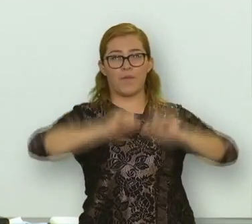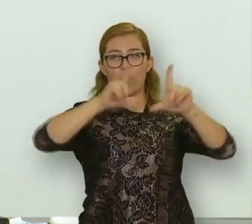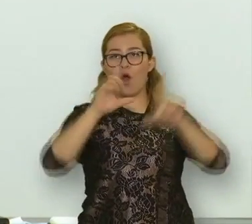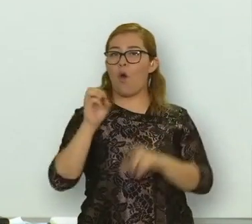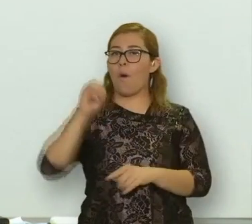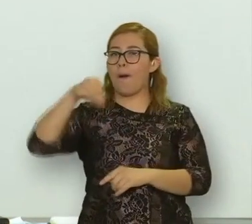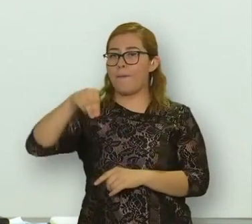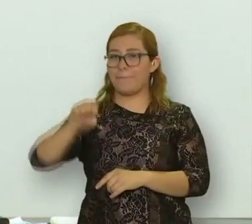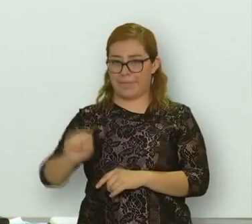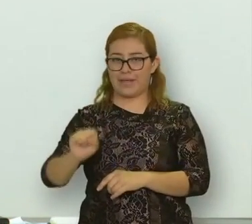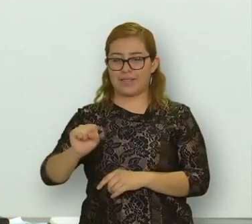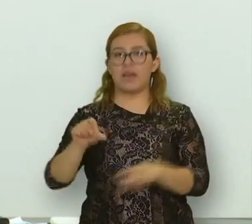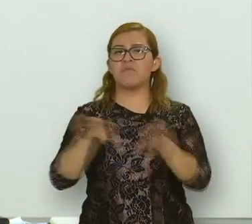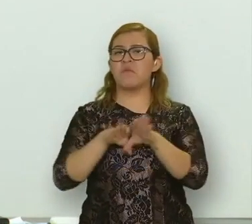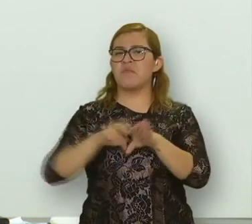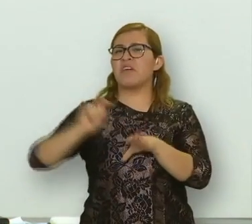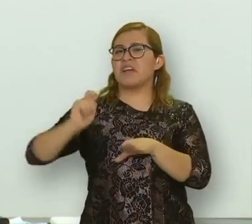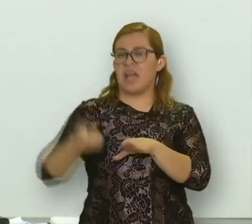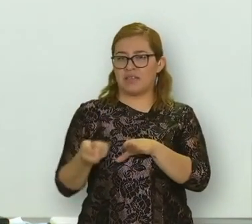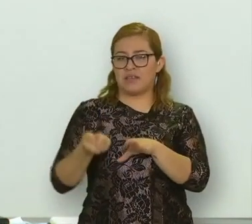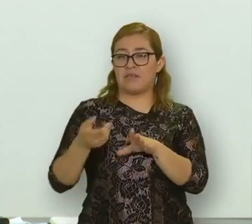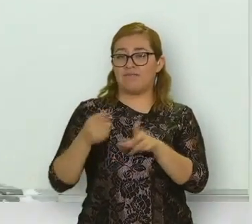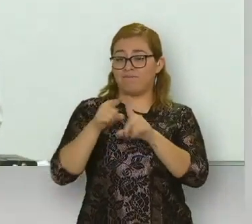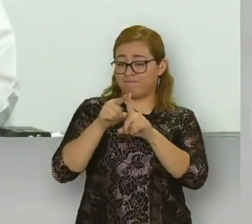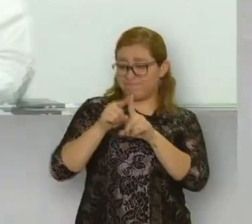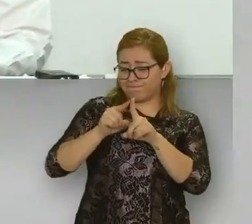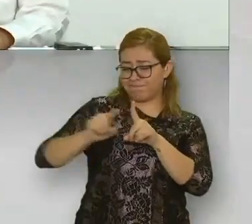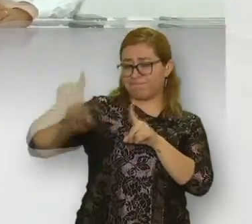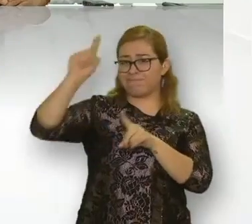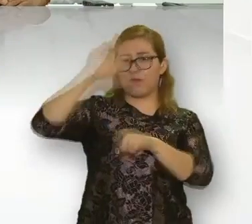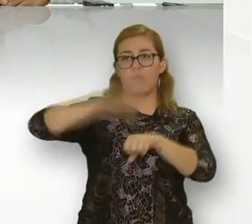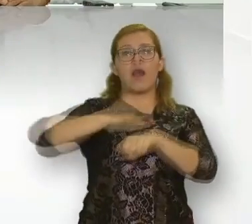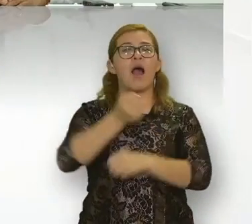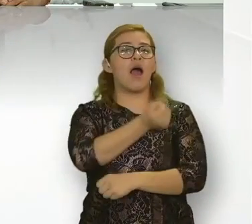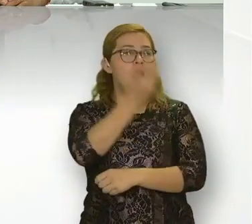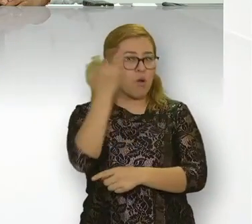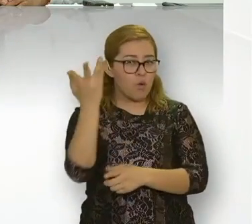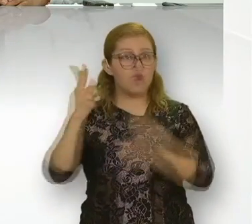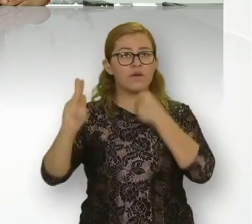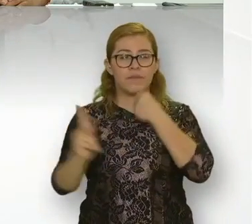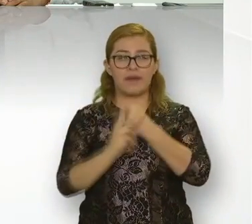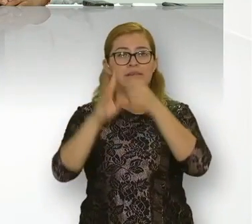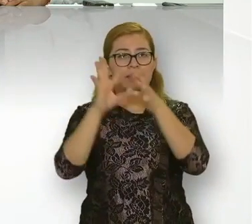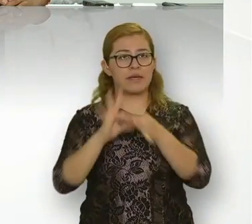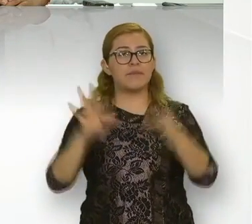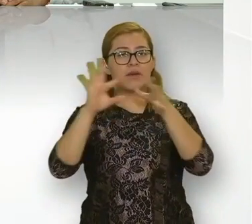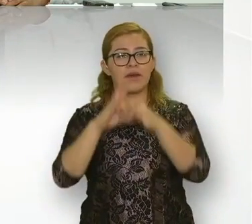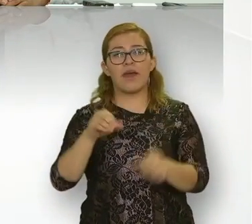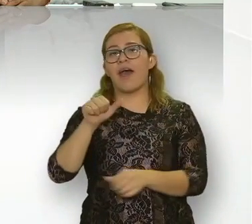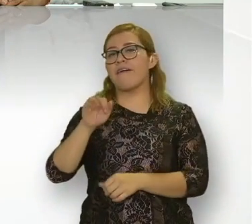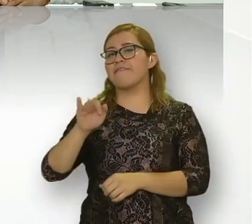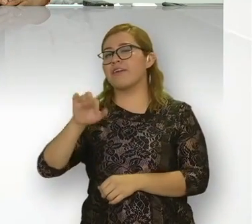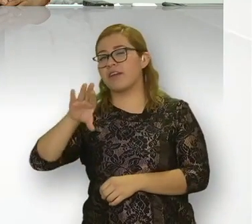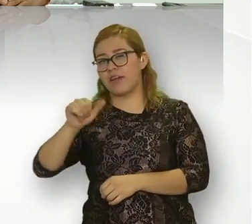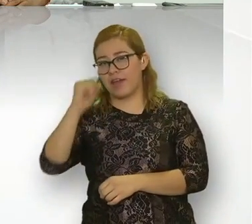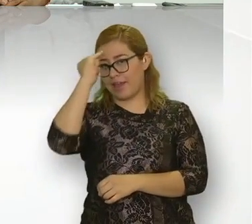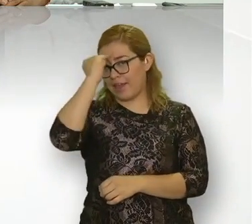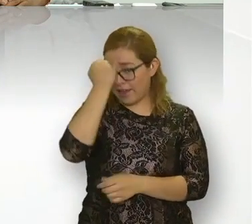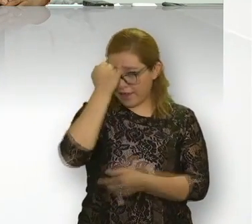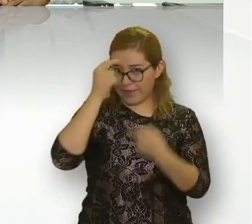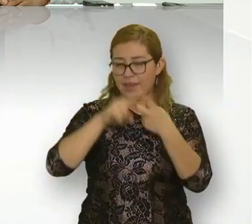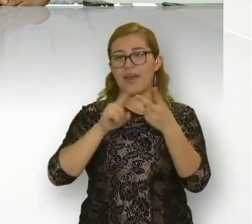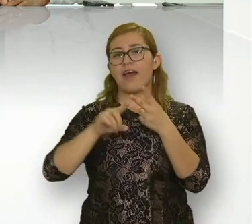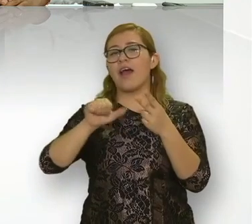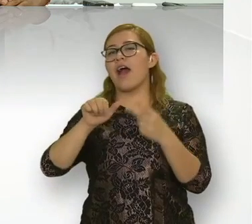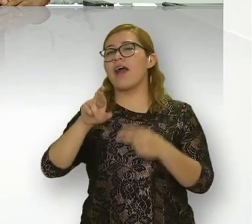clasificaron como contagios locales, mientras que 4 se consideran foráneos. Los incrementos de positivos se registraron en 13 de los